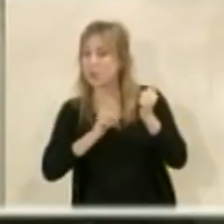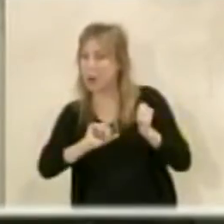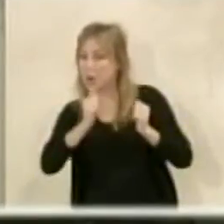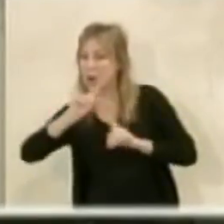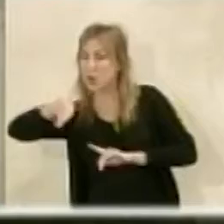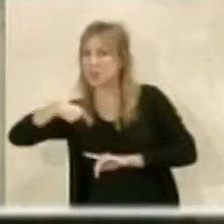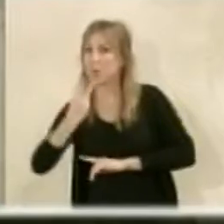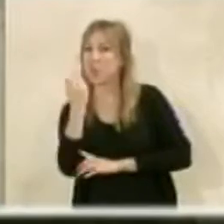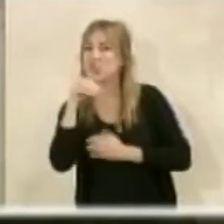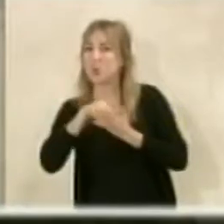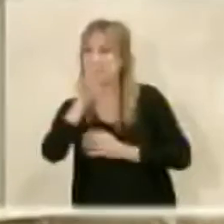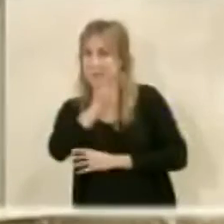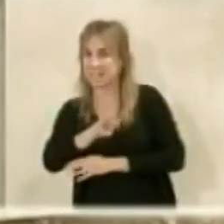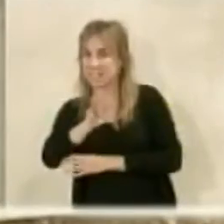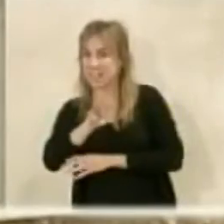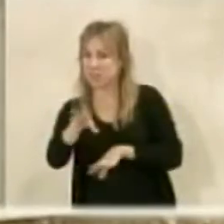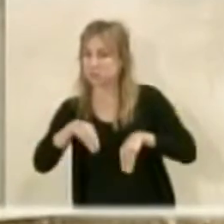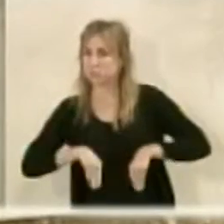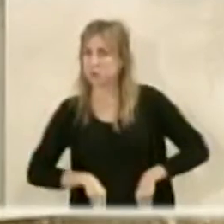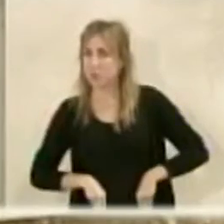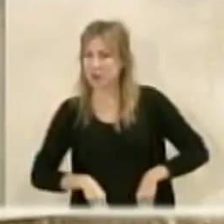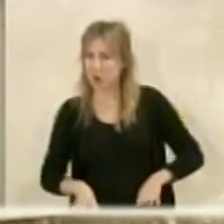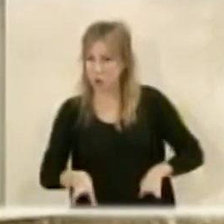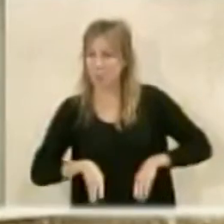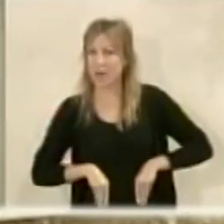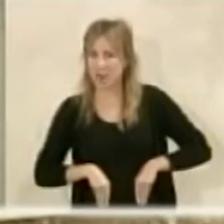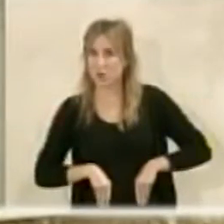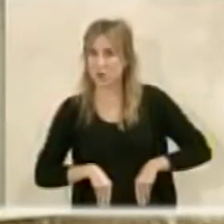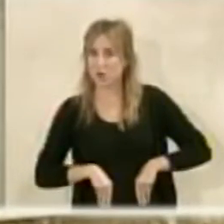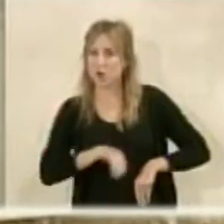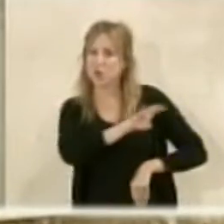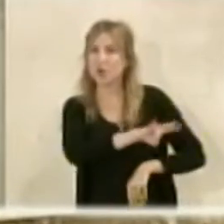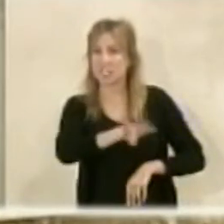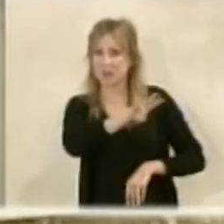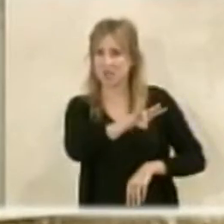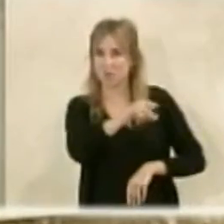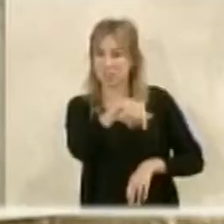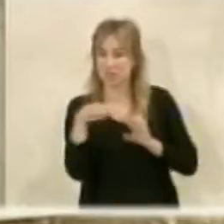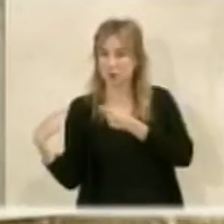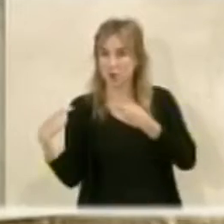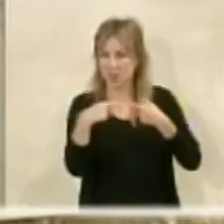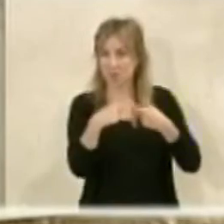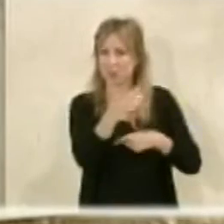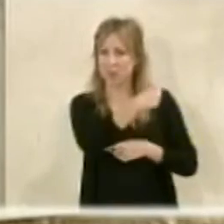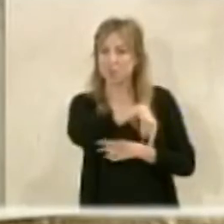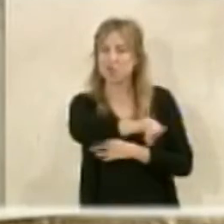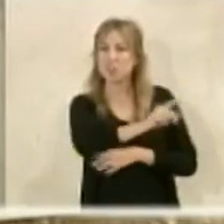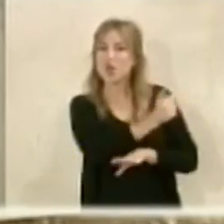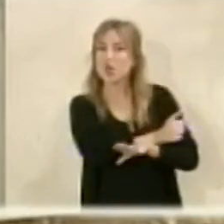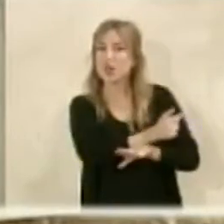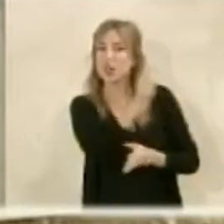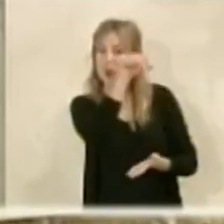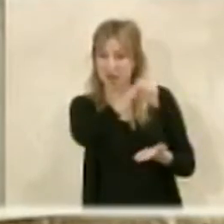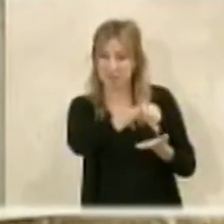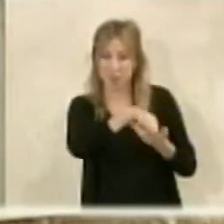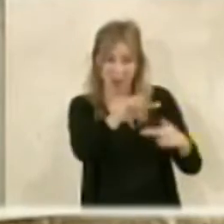2003 gobernaron gobernaron con una coalición con Izquierda Unida esta ciudad y fueron ustedes los que terminaron las